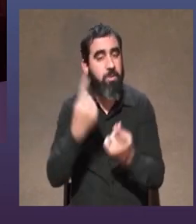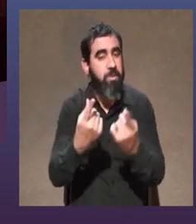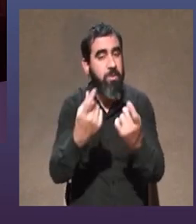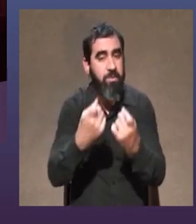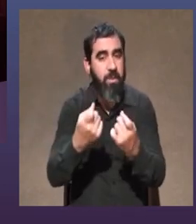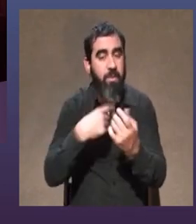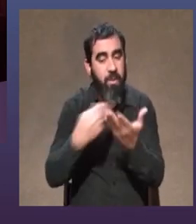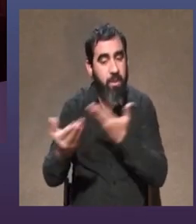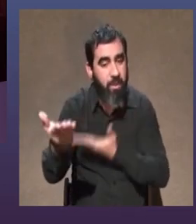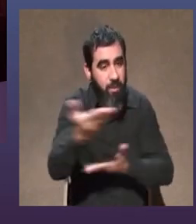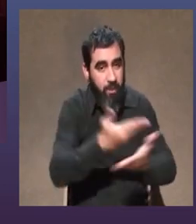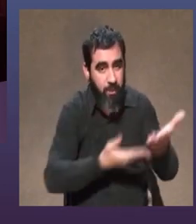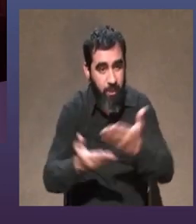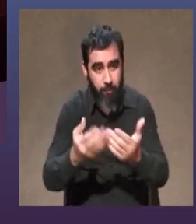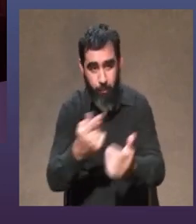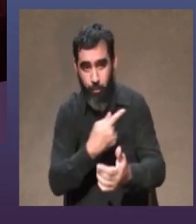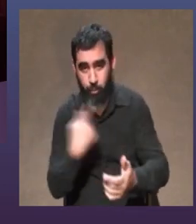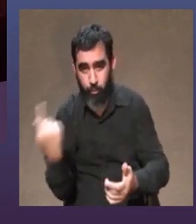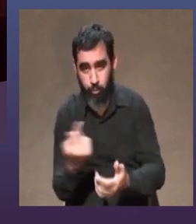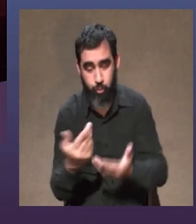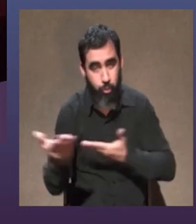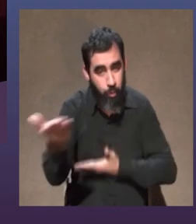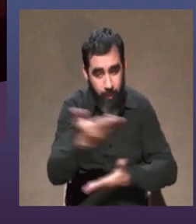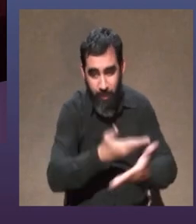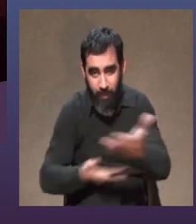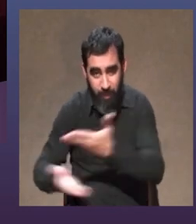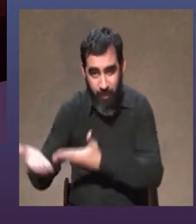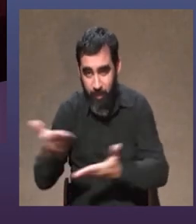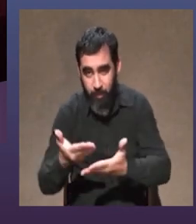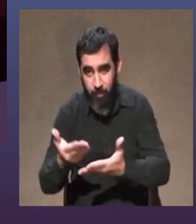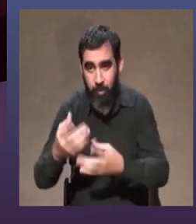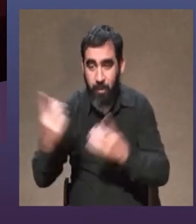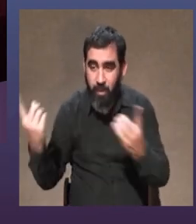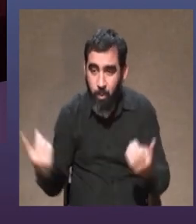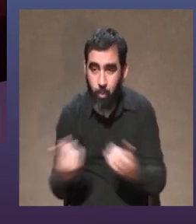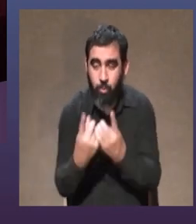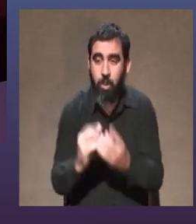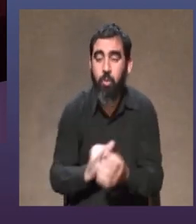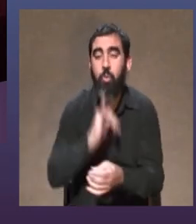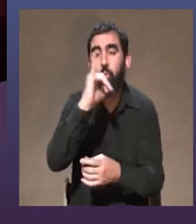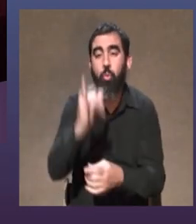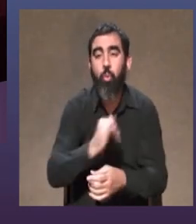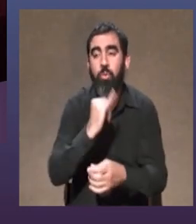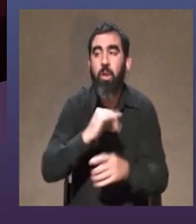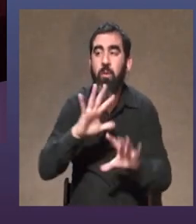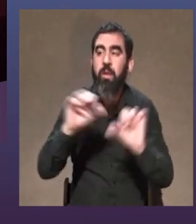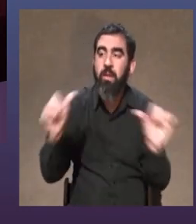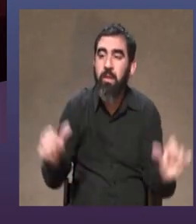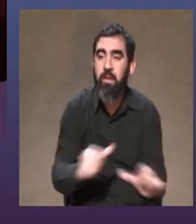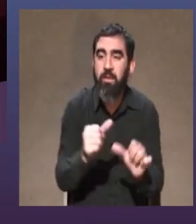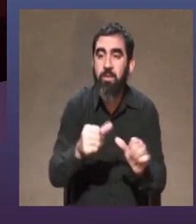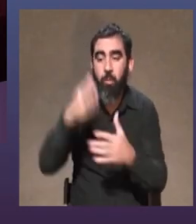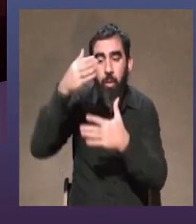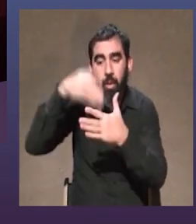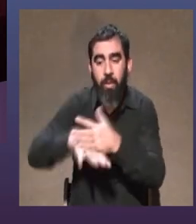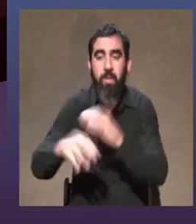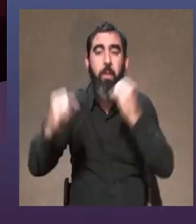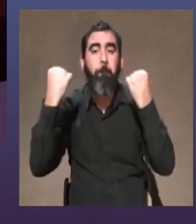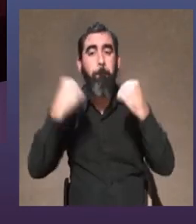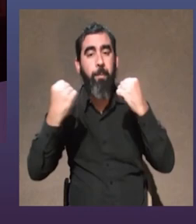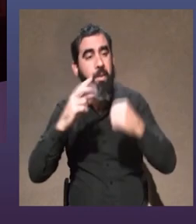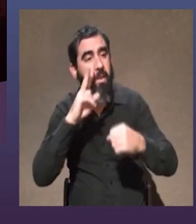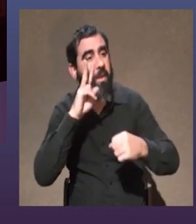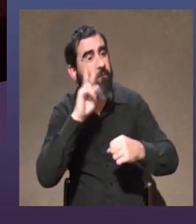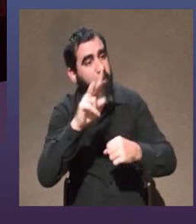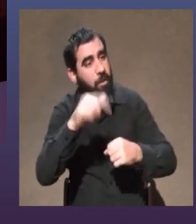pienso en la necesidad del intercambio nuestro de entre nosotros de encontrarnos y contarnos lo que estamos haciendo de poder entrar a un ensayo del